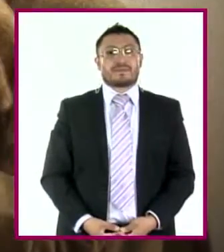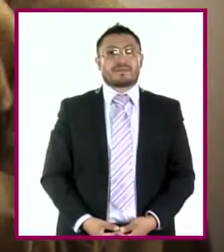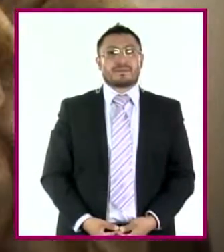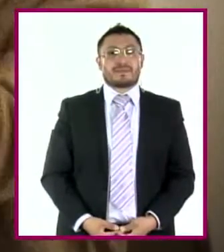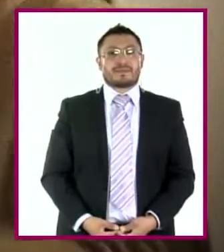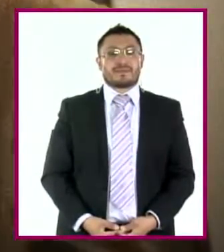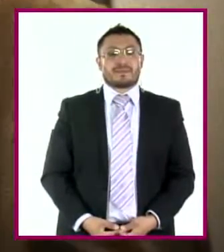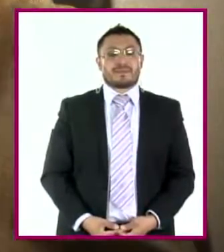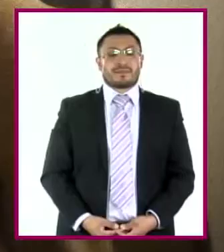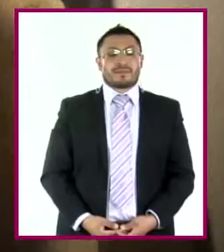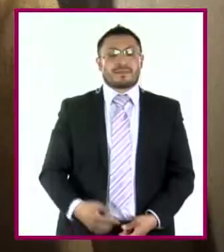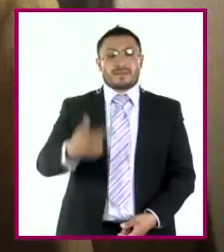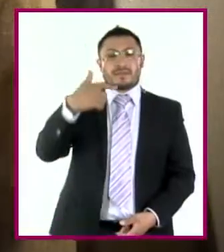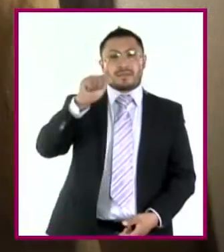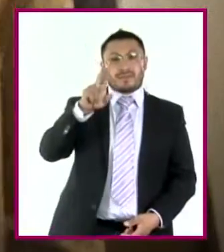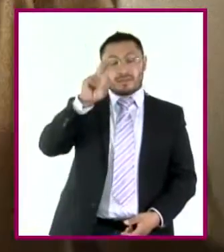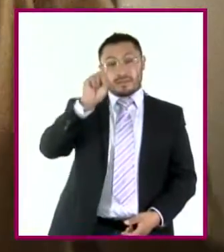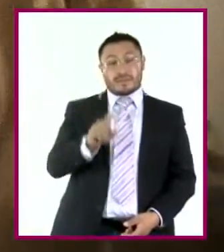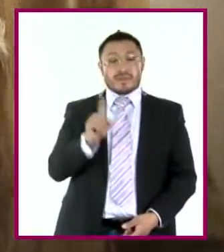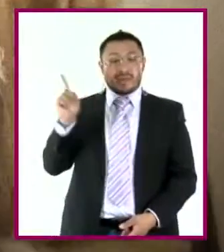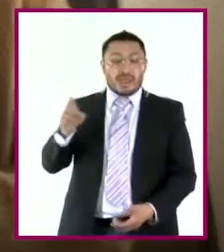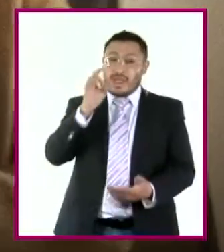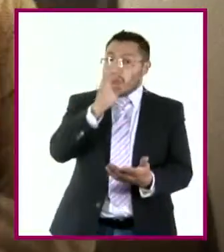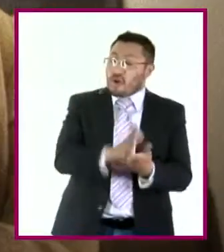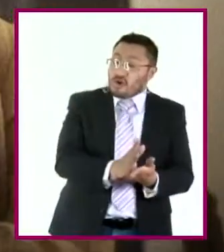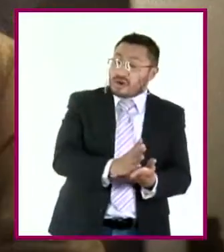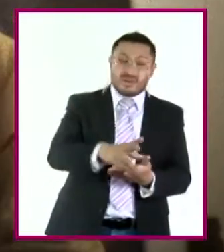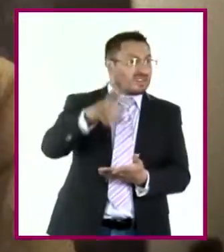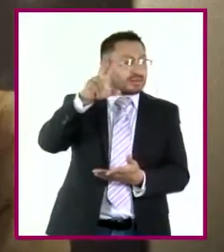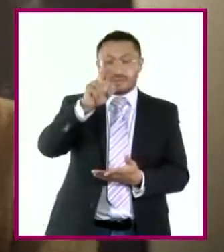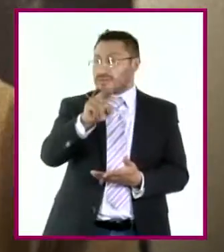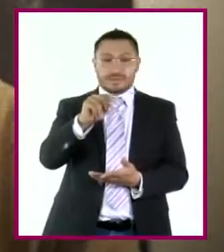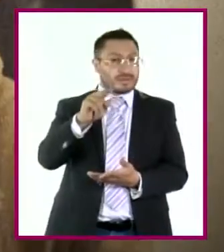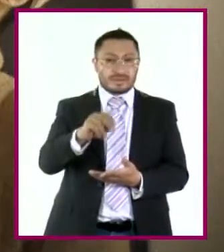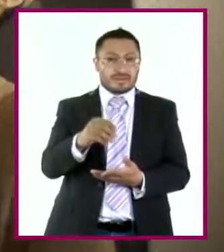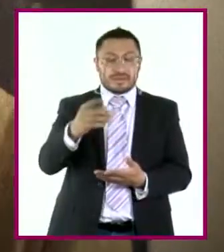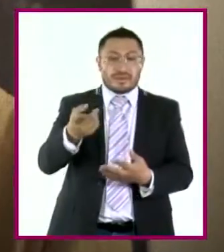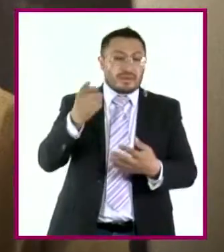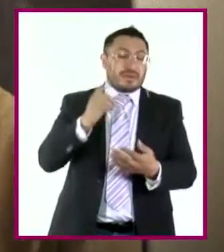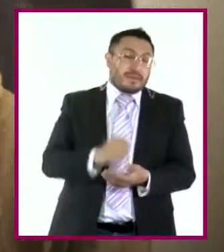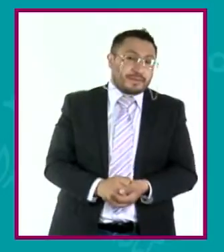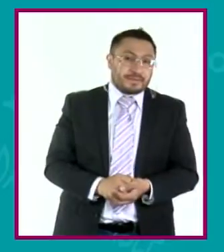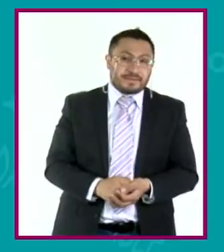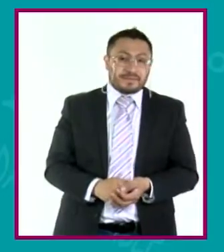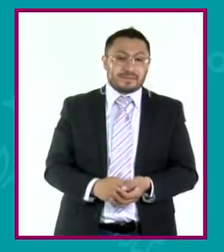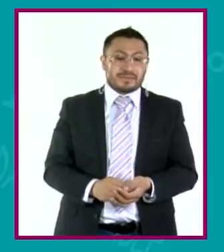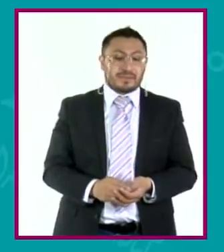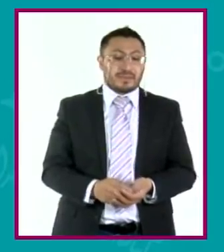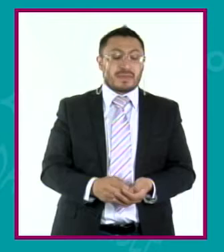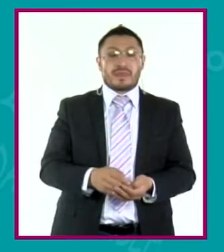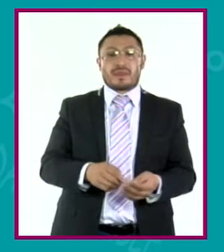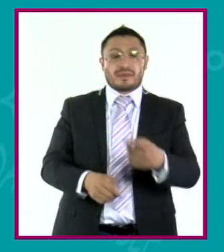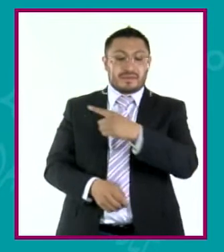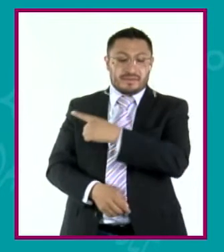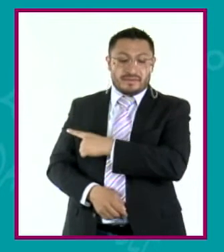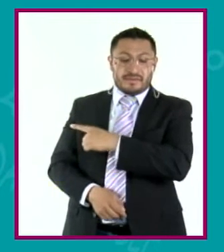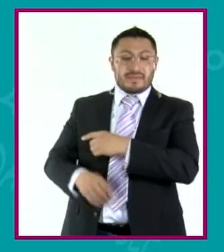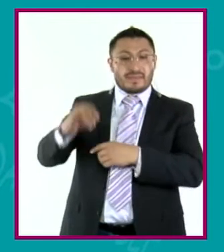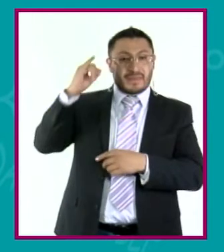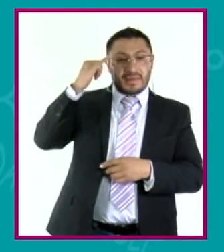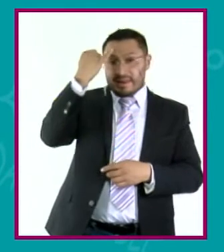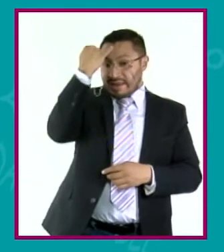El caso de Gauss no es el único de un talento precoz en la historia de las matemáticas. El matemático hindú